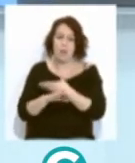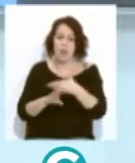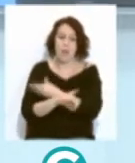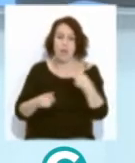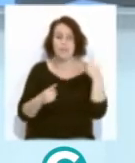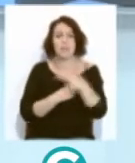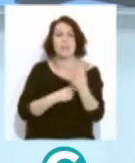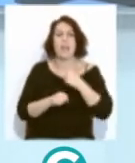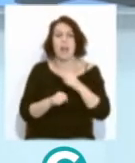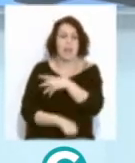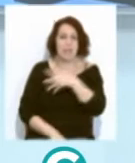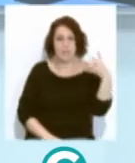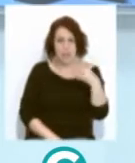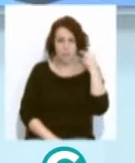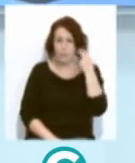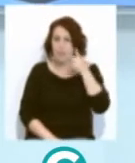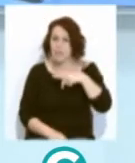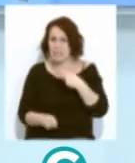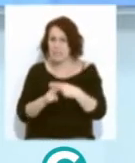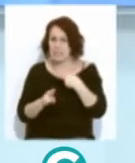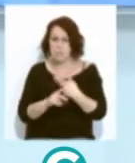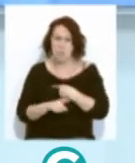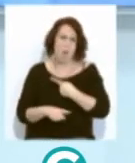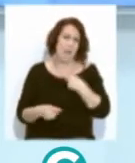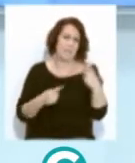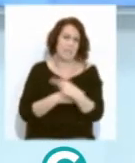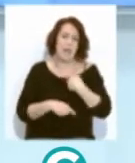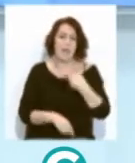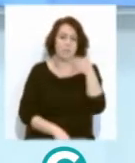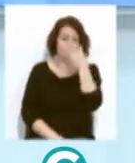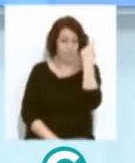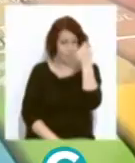LGTBI, fobia y sexismo entre el alumnado de los centros de secundaria.